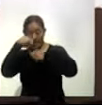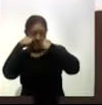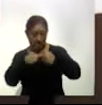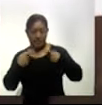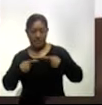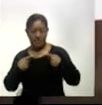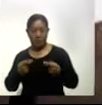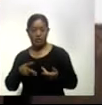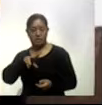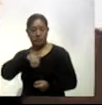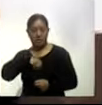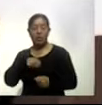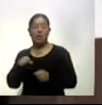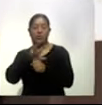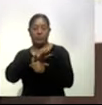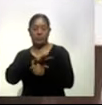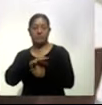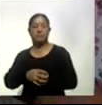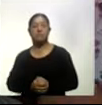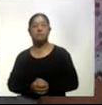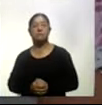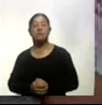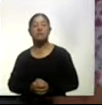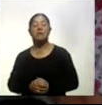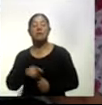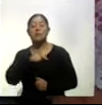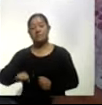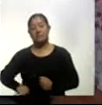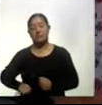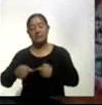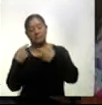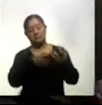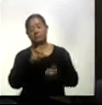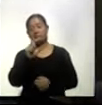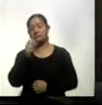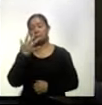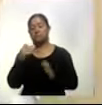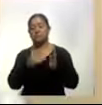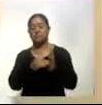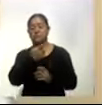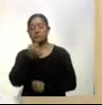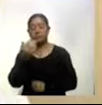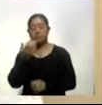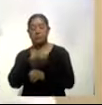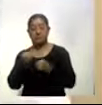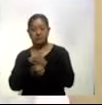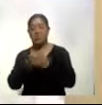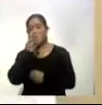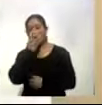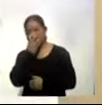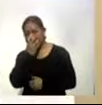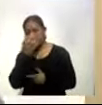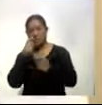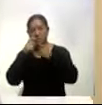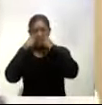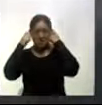diagnosticadas con COVID-19. La dependencia recibió un total de 25.150 insumos entre mascarillas quirúrgicas,